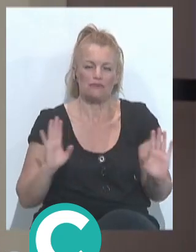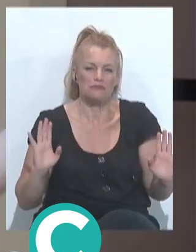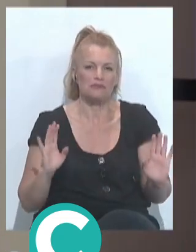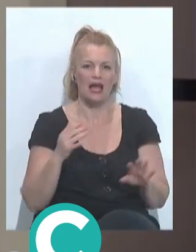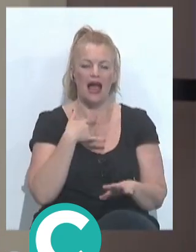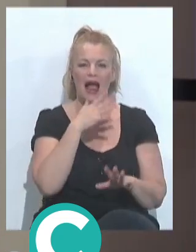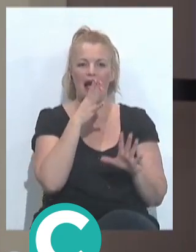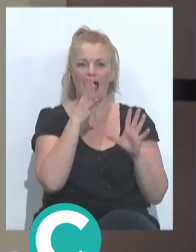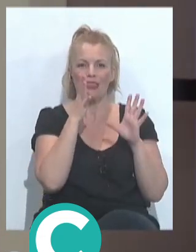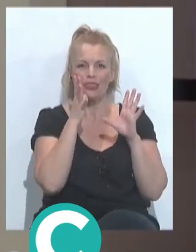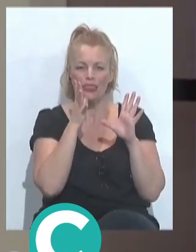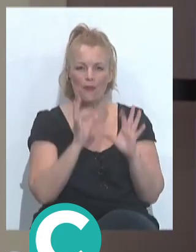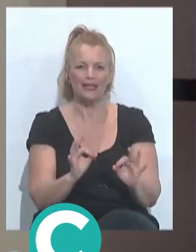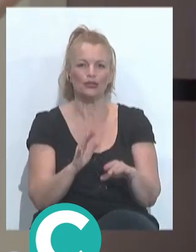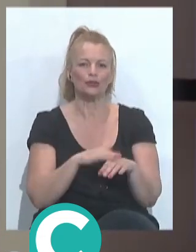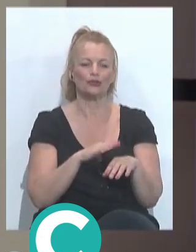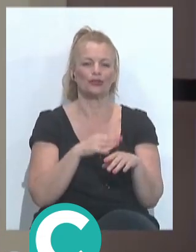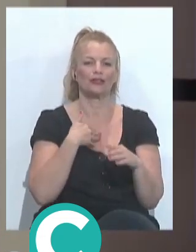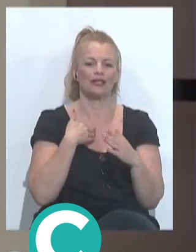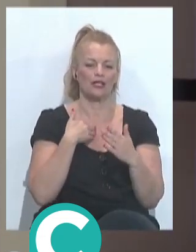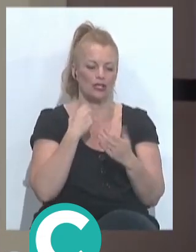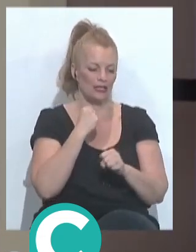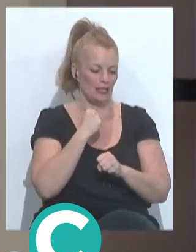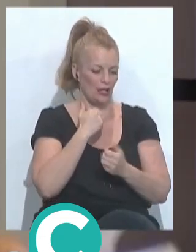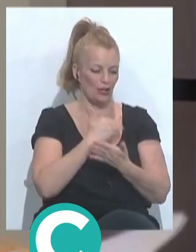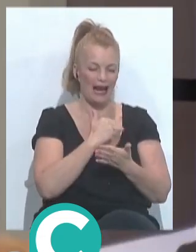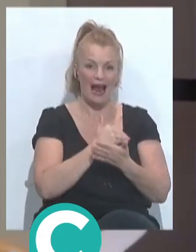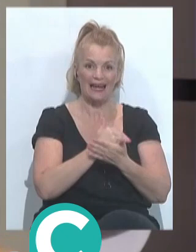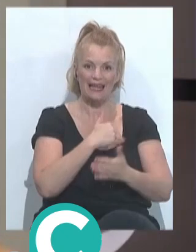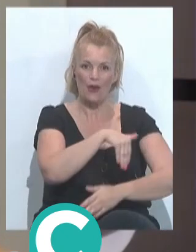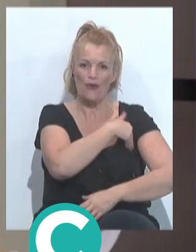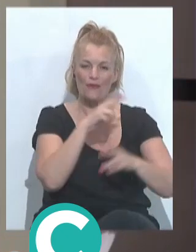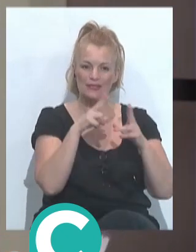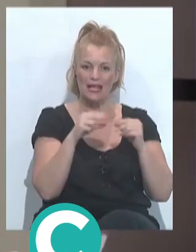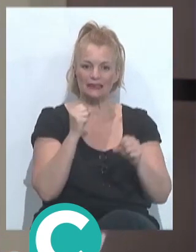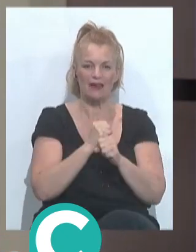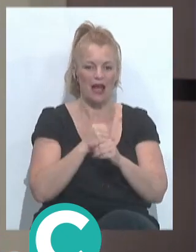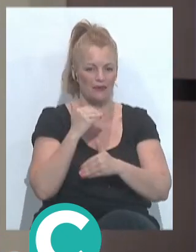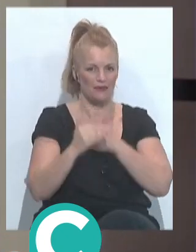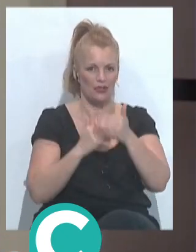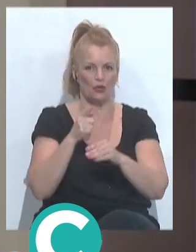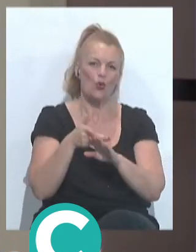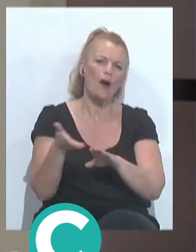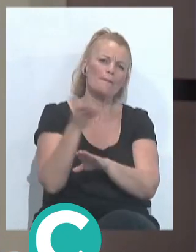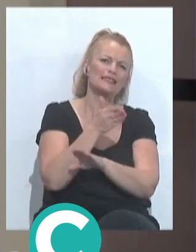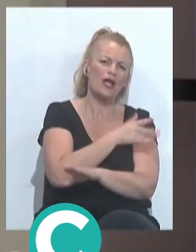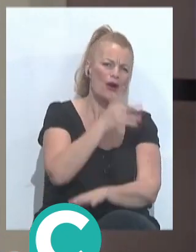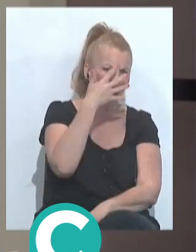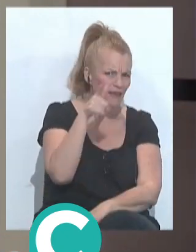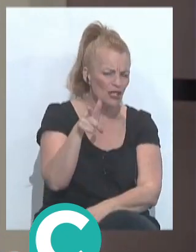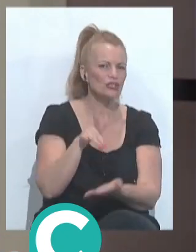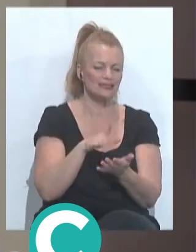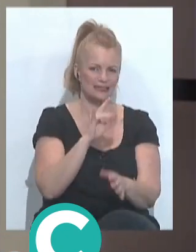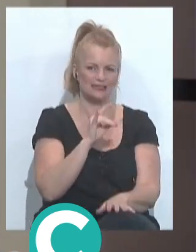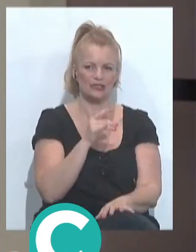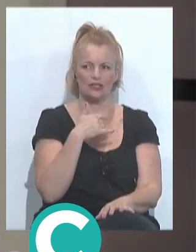ha sido estudiar la carrera, trabajar y poco más. Sí que tienes pasado carnavalero. Pasado carnavalero sí tengo,